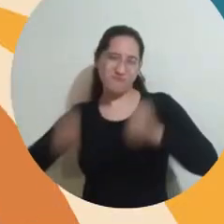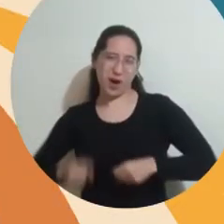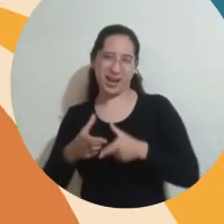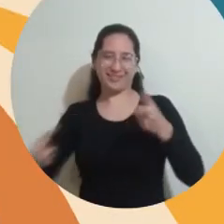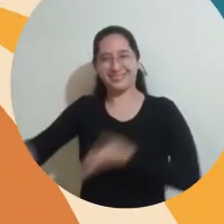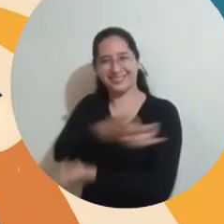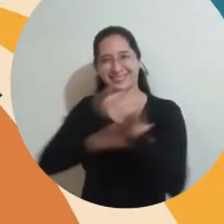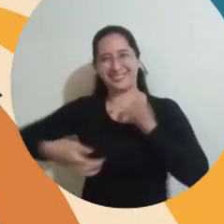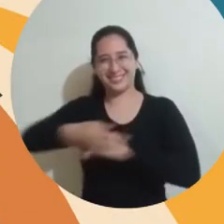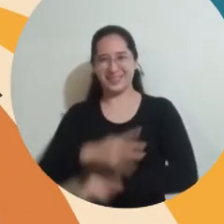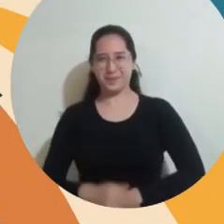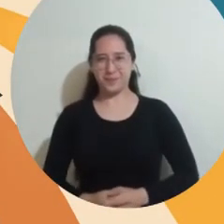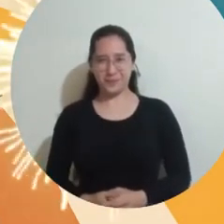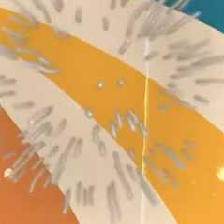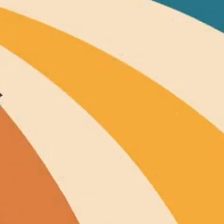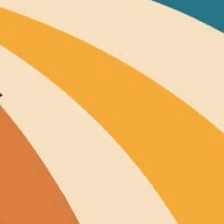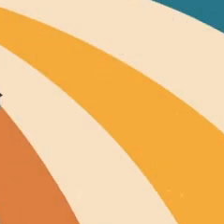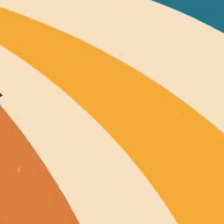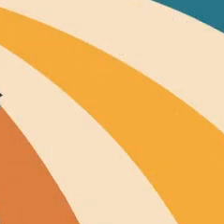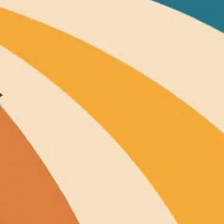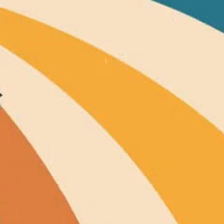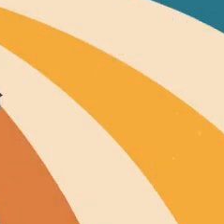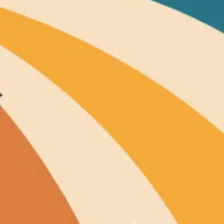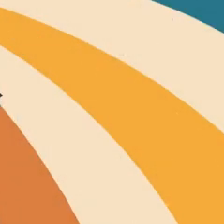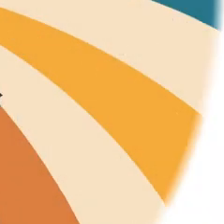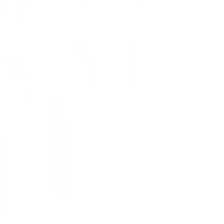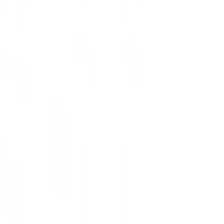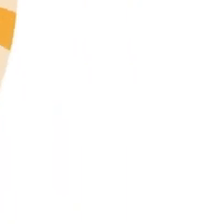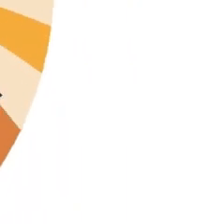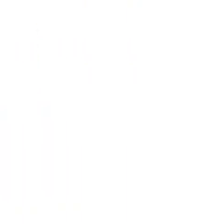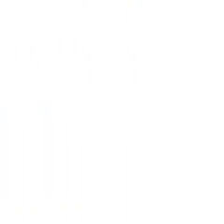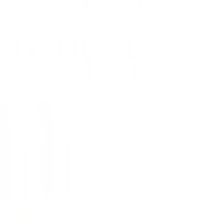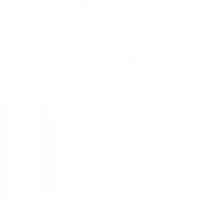Universidad del Matalena, aún más influyente e innovadora.